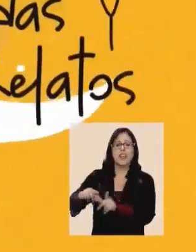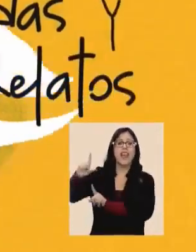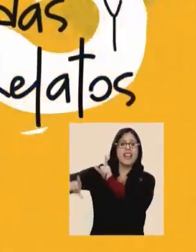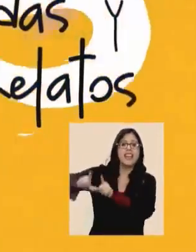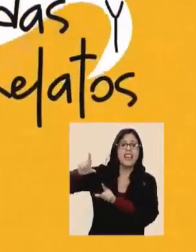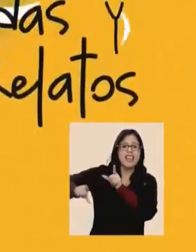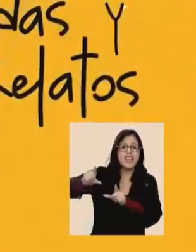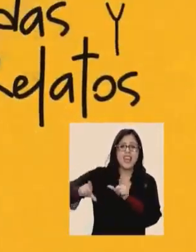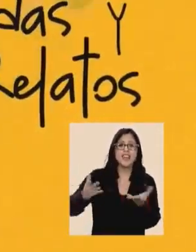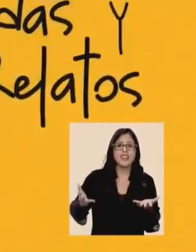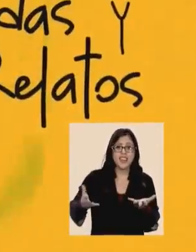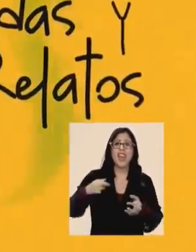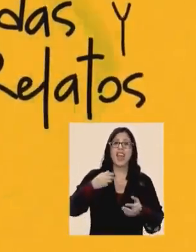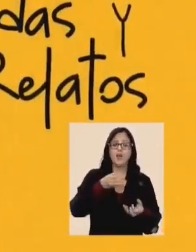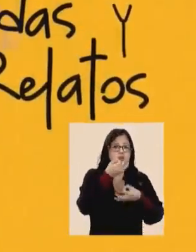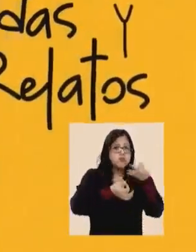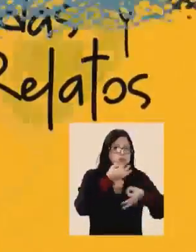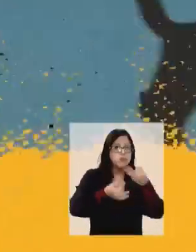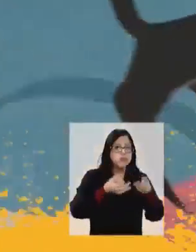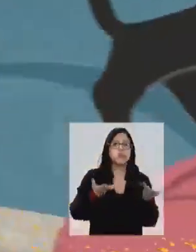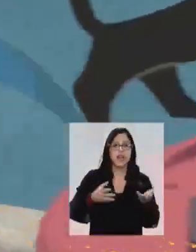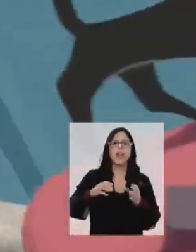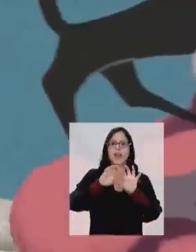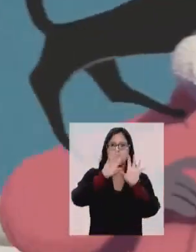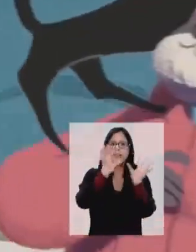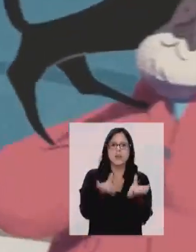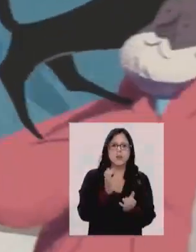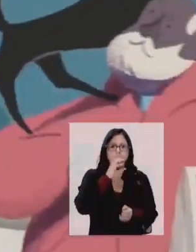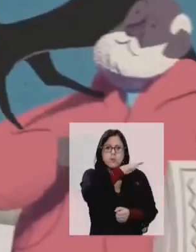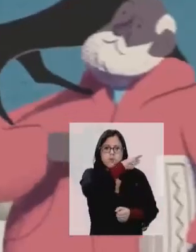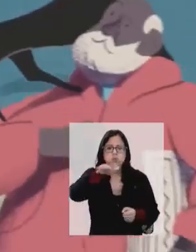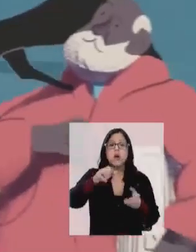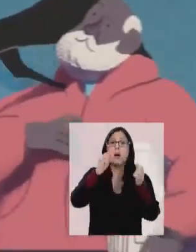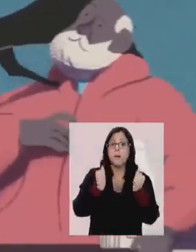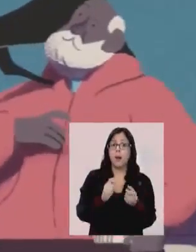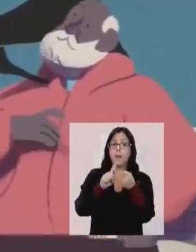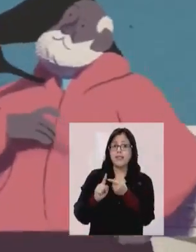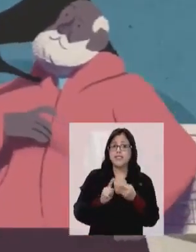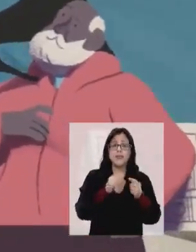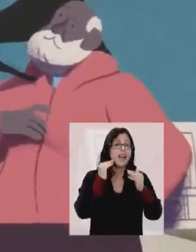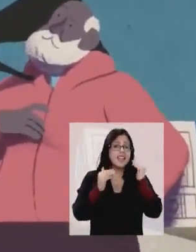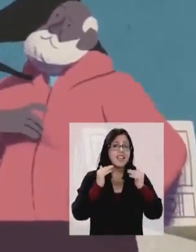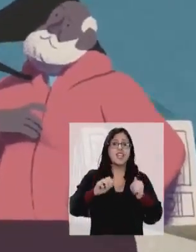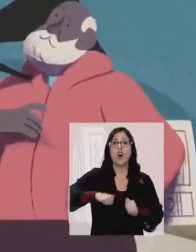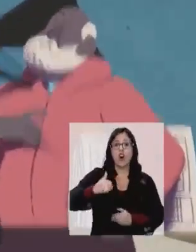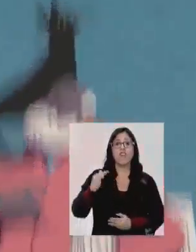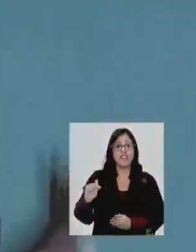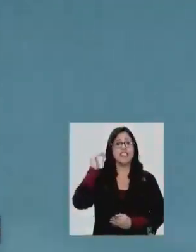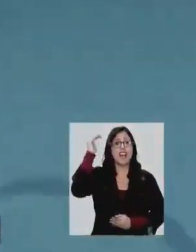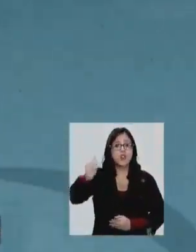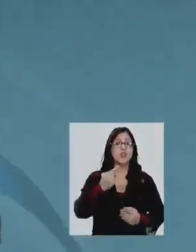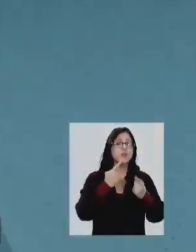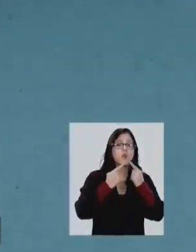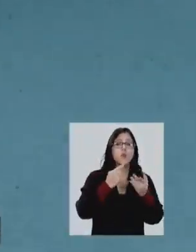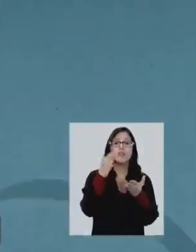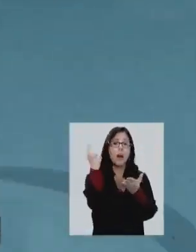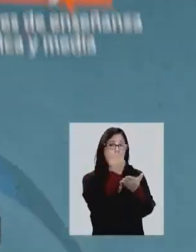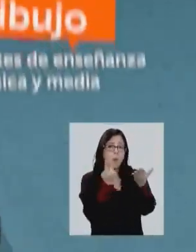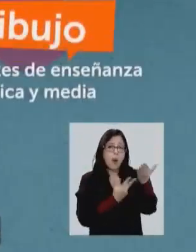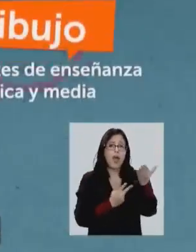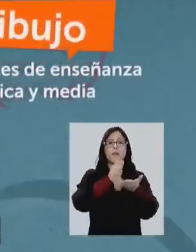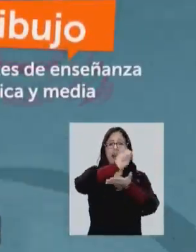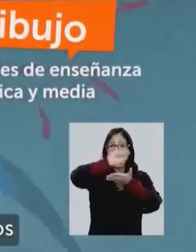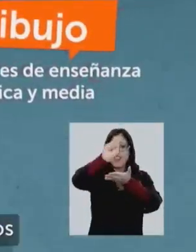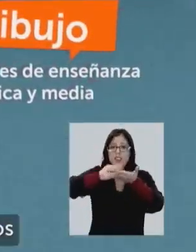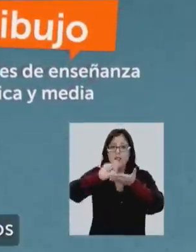y relatos del mundo rural de Chile. Pueden participar niños, niñas, jóvenes y adultos de todo el país a través de cuentos, poemas